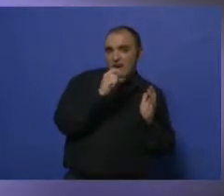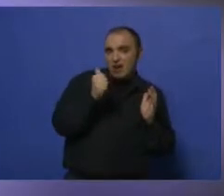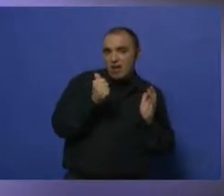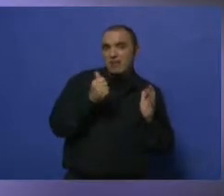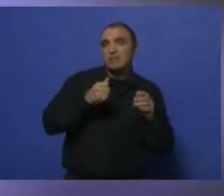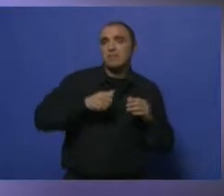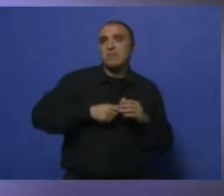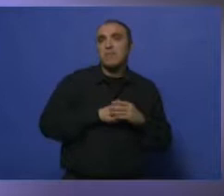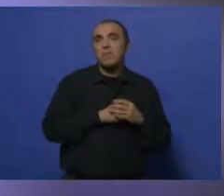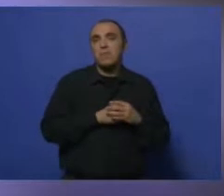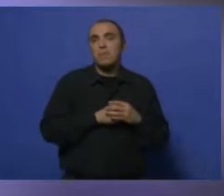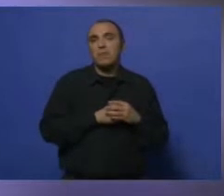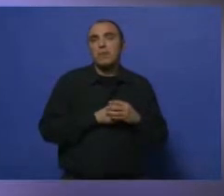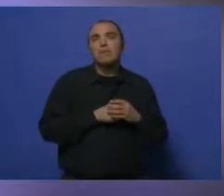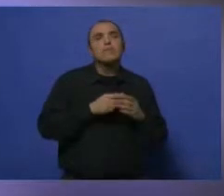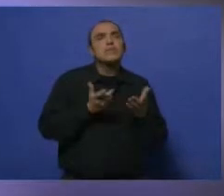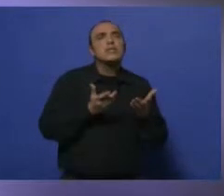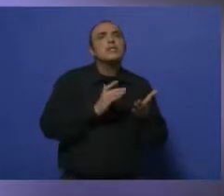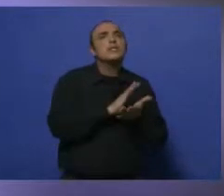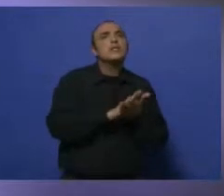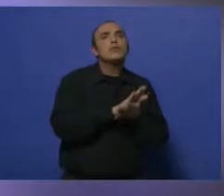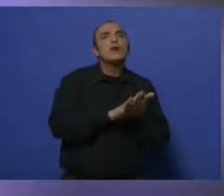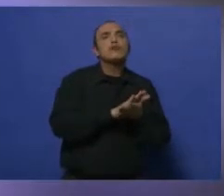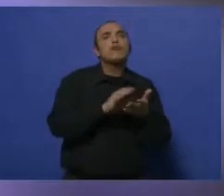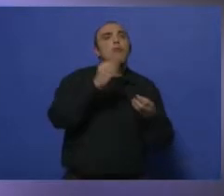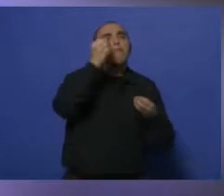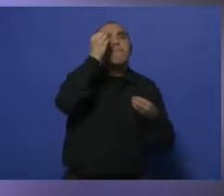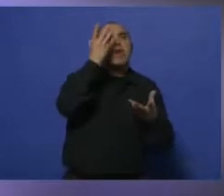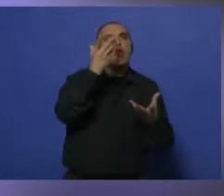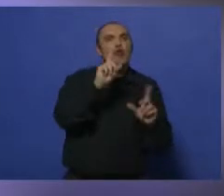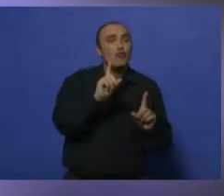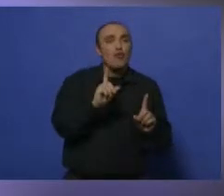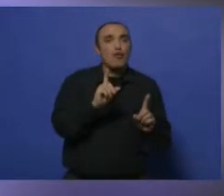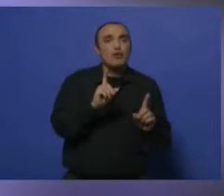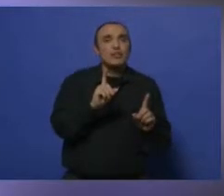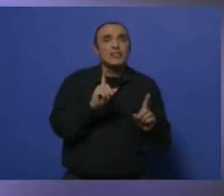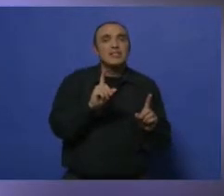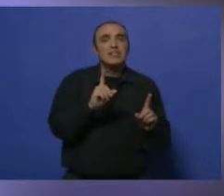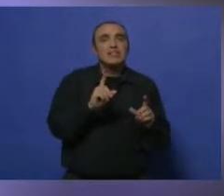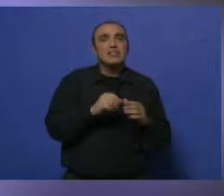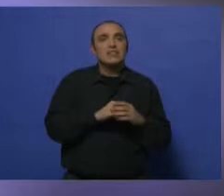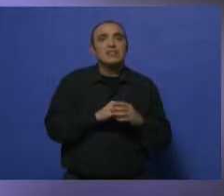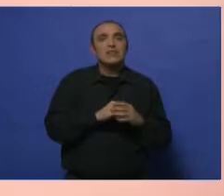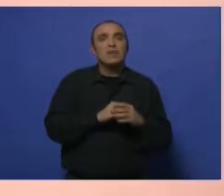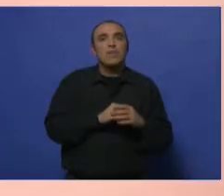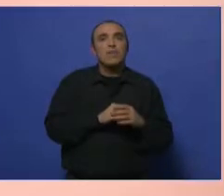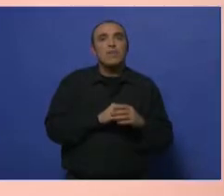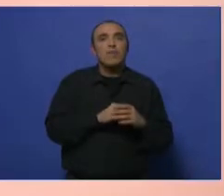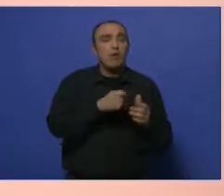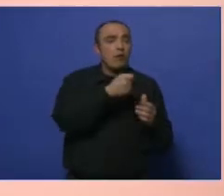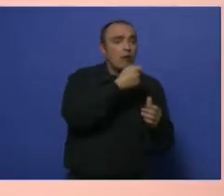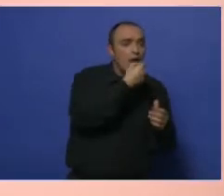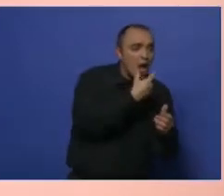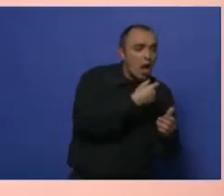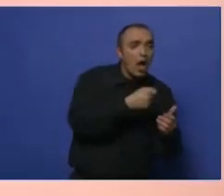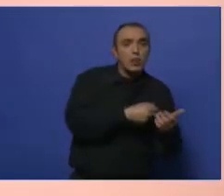mejora con el antibiótico habitual que usamos, que todos lo conocen, es la amoxicilina, ahí ya buscamos para descartar otro germen